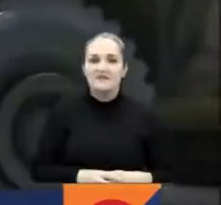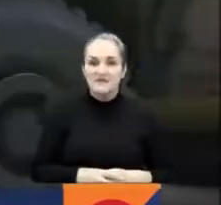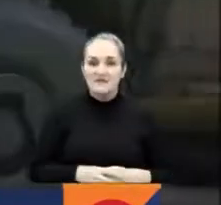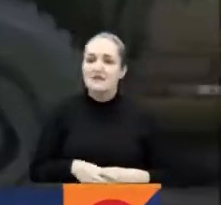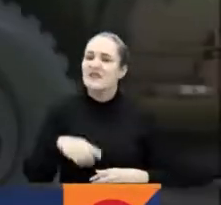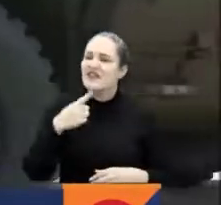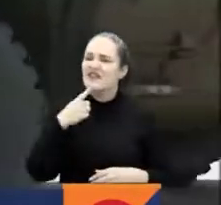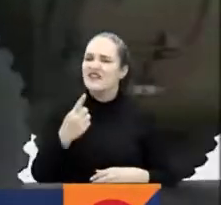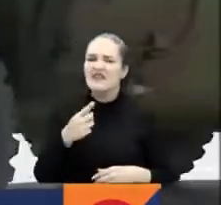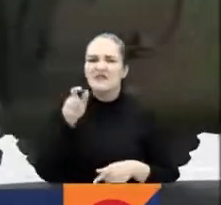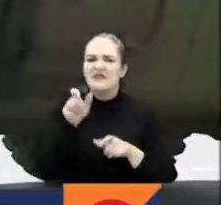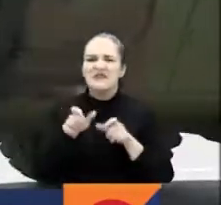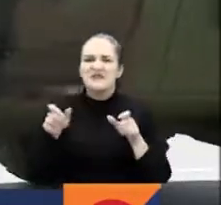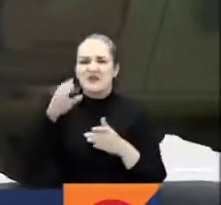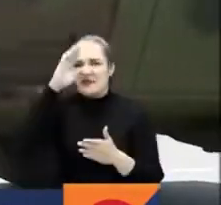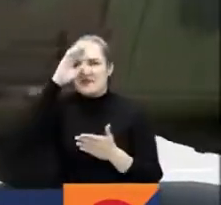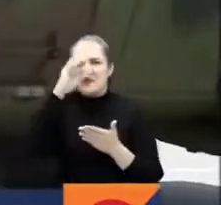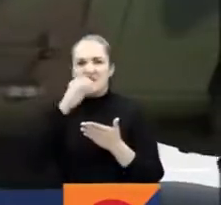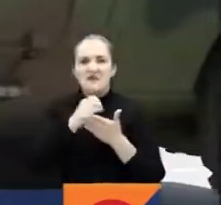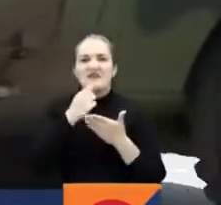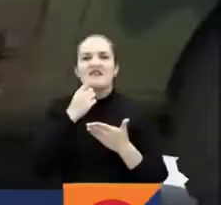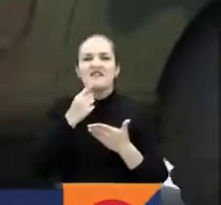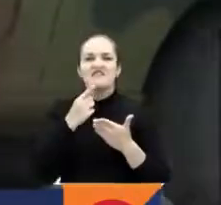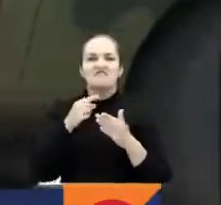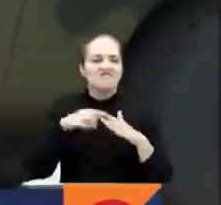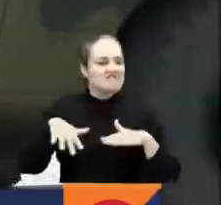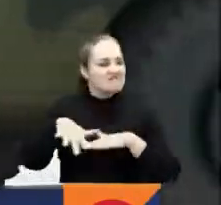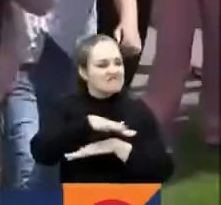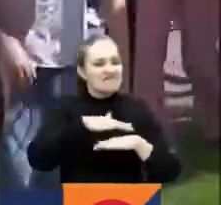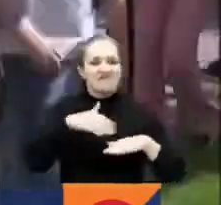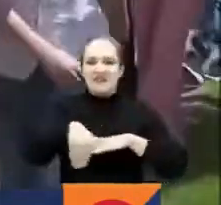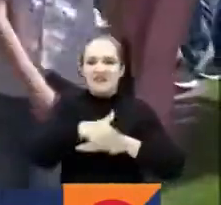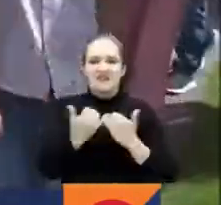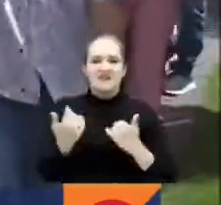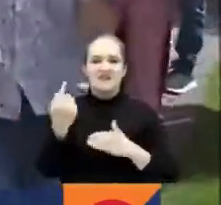qué ha dicho la gente, cuál es el mensaje que se ve en las calles en este día.